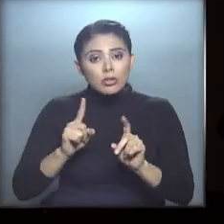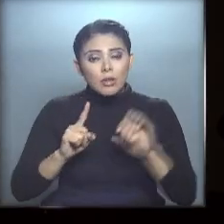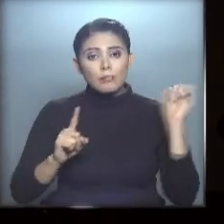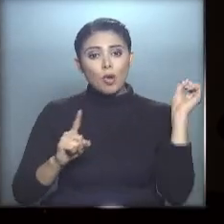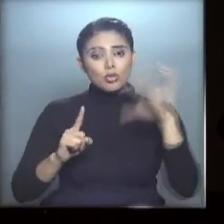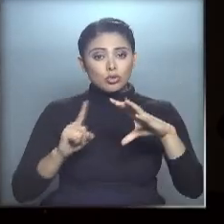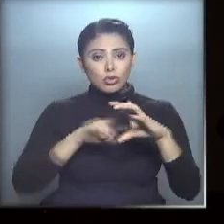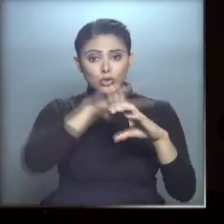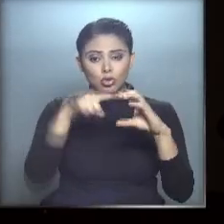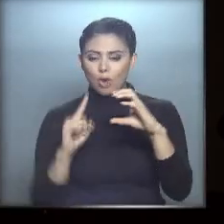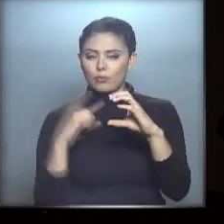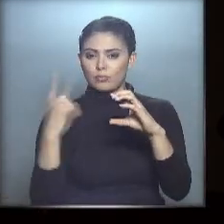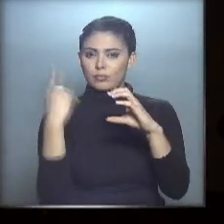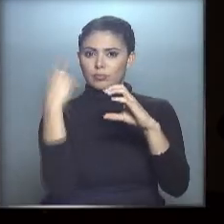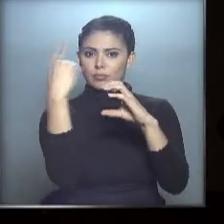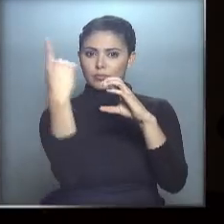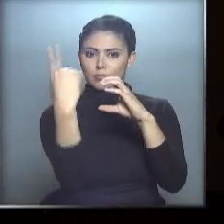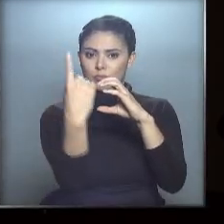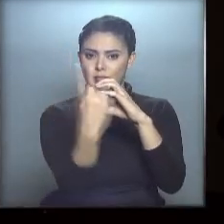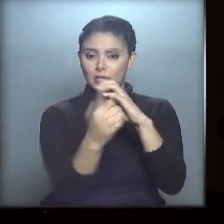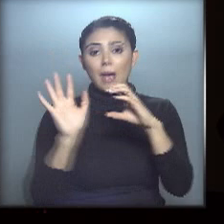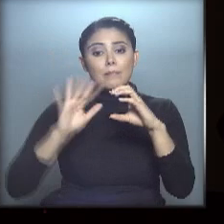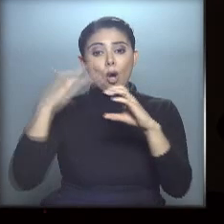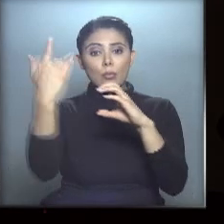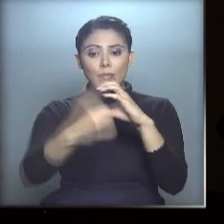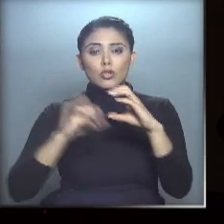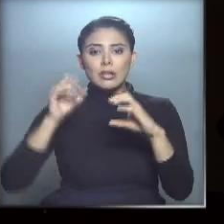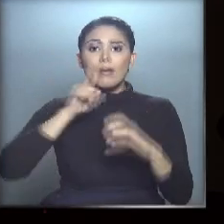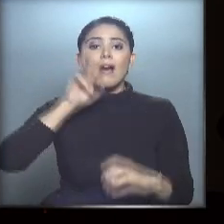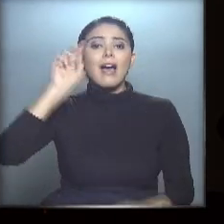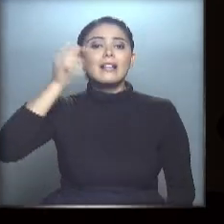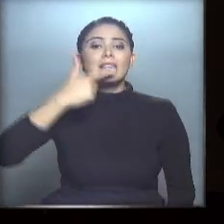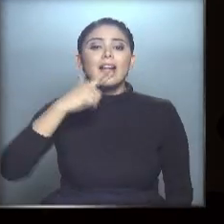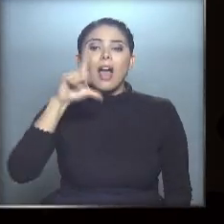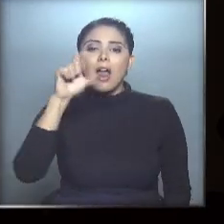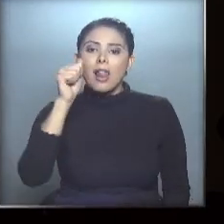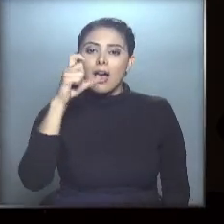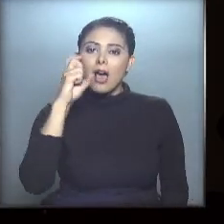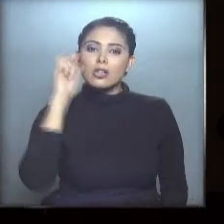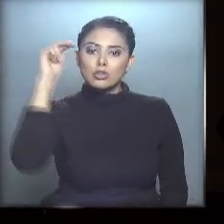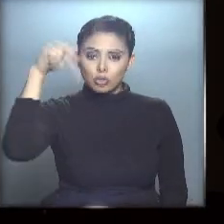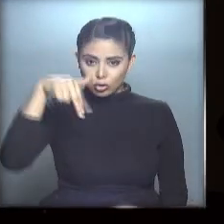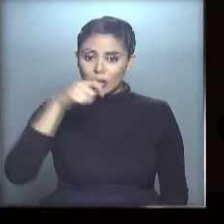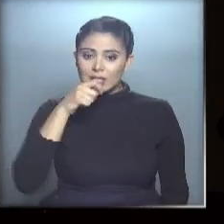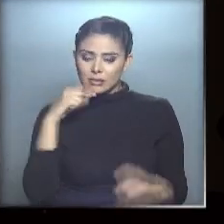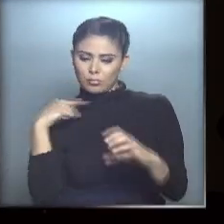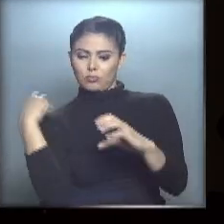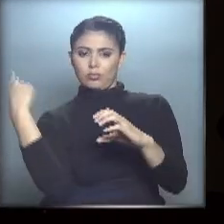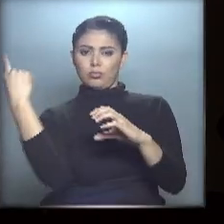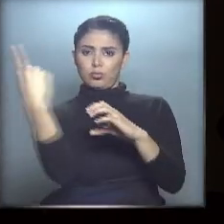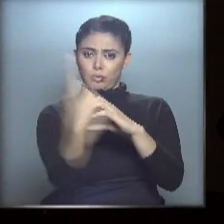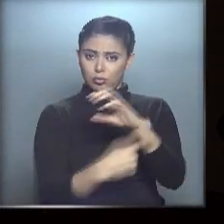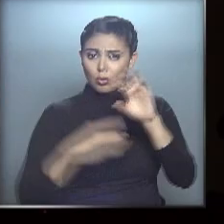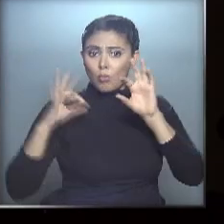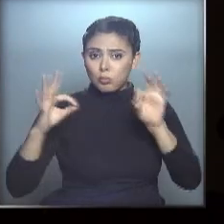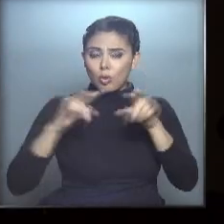mueve alrededor del Sol. Eso se llama movimiento de traslación. En dar todo un giro alrededor del Sol